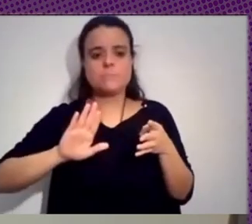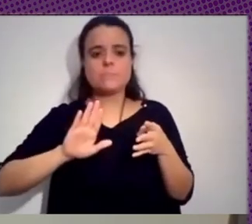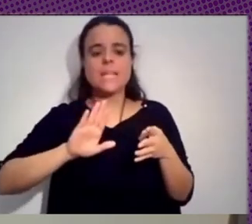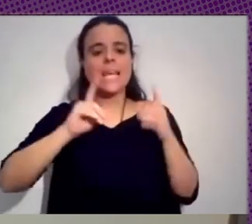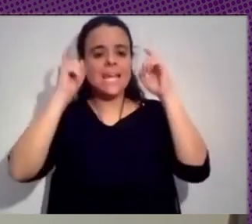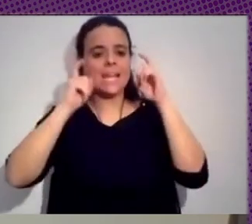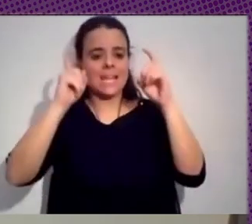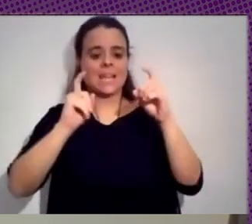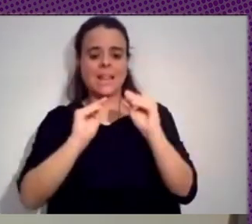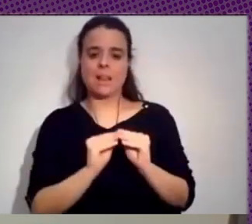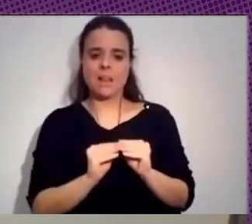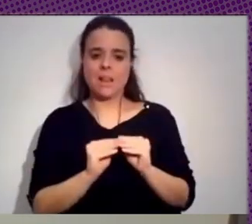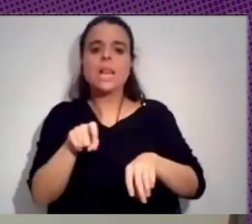tecnología